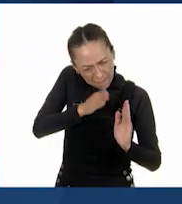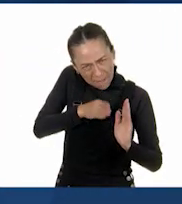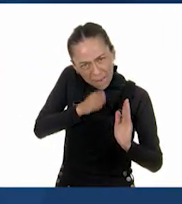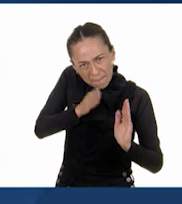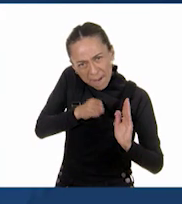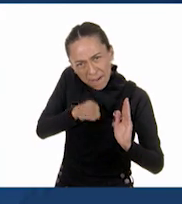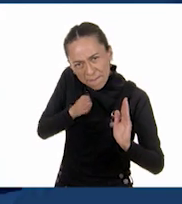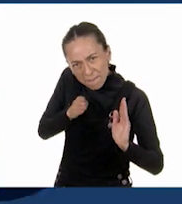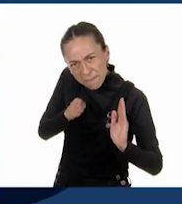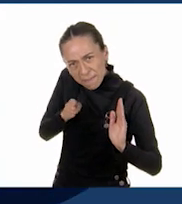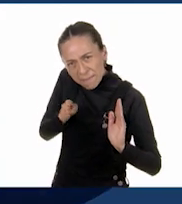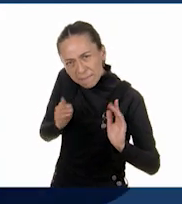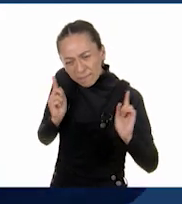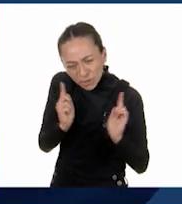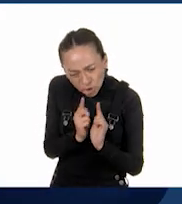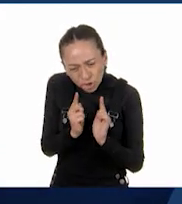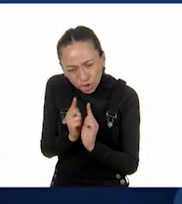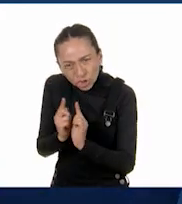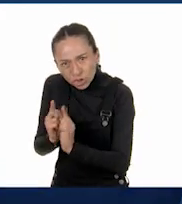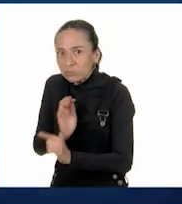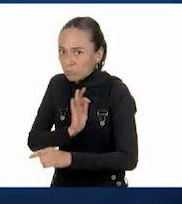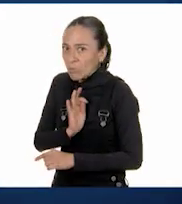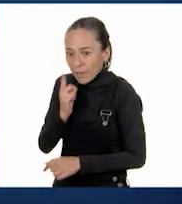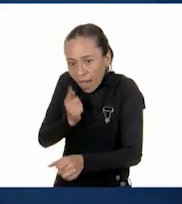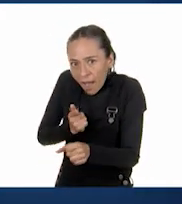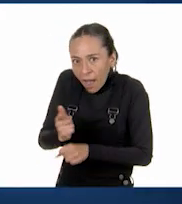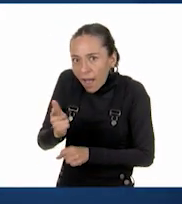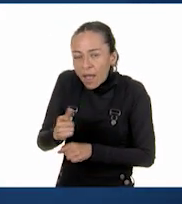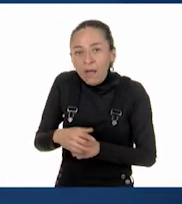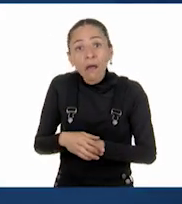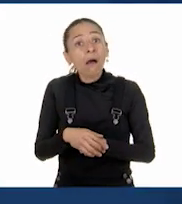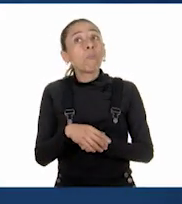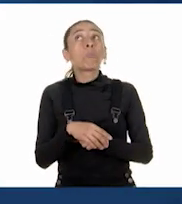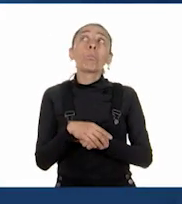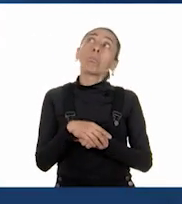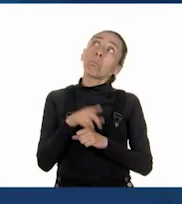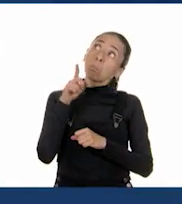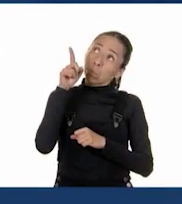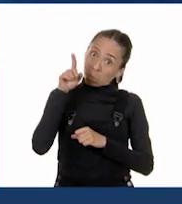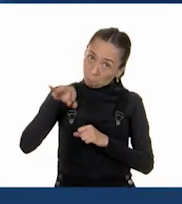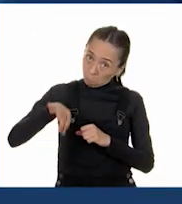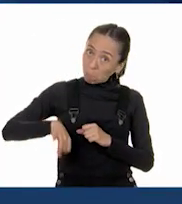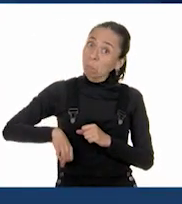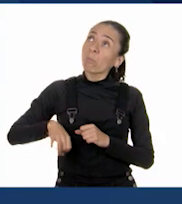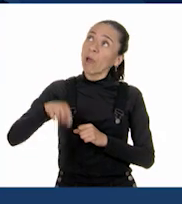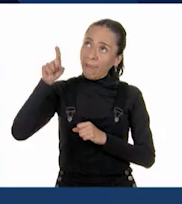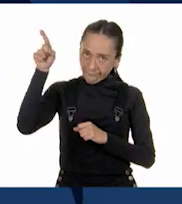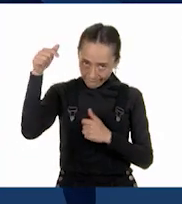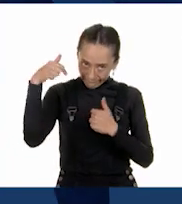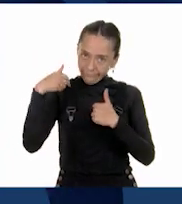¡Qué interesante! Se nota que ha aprendido mucho de mí, mi asistente María.